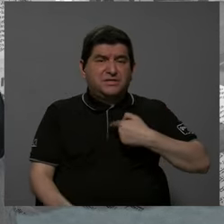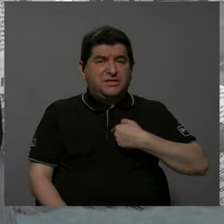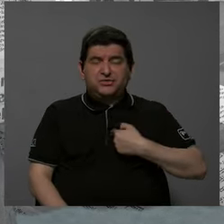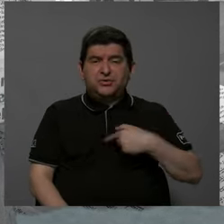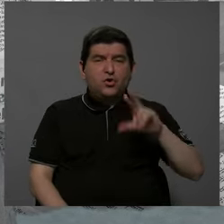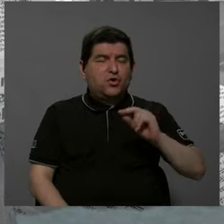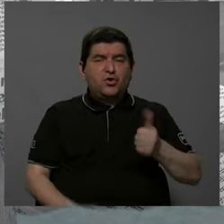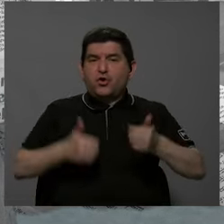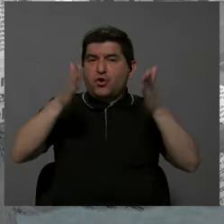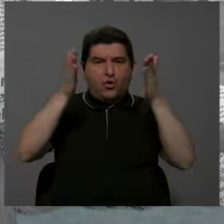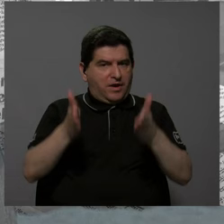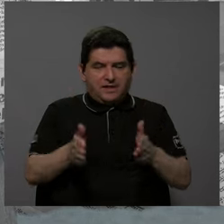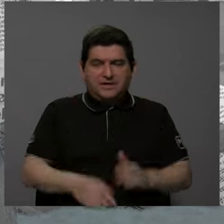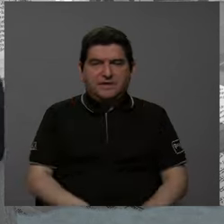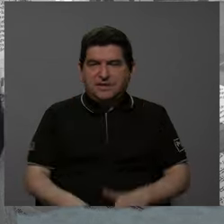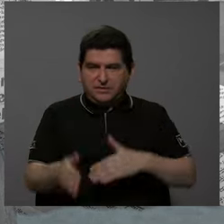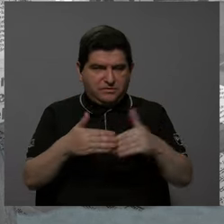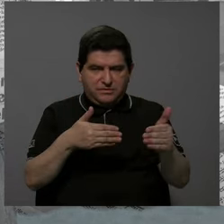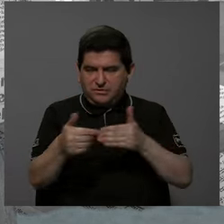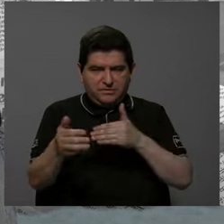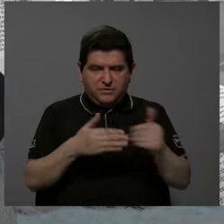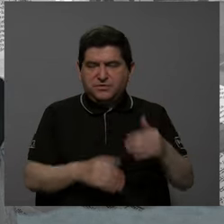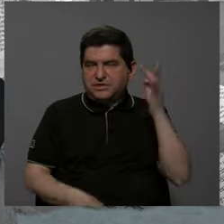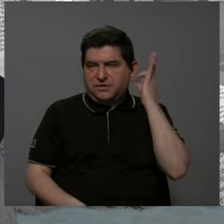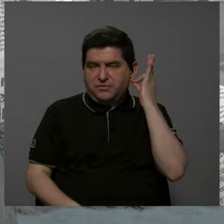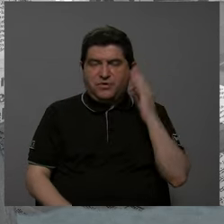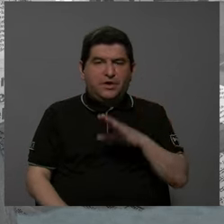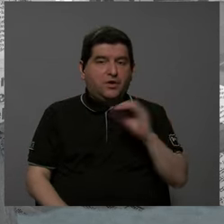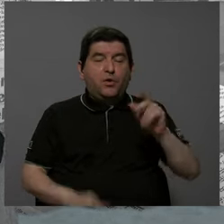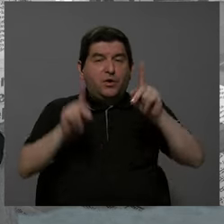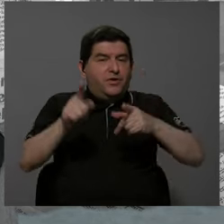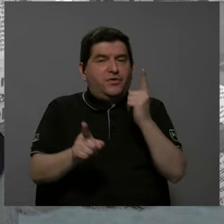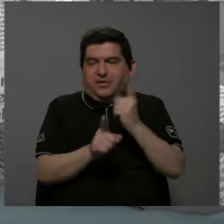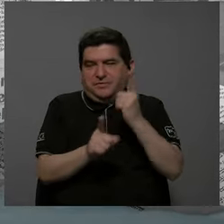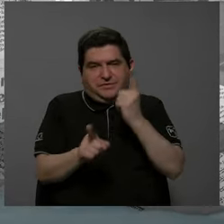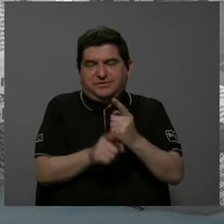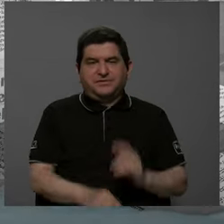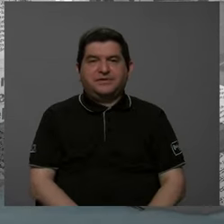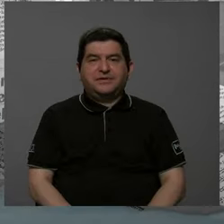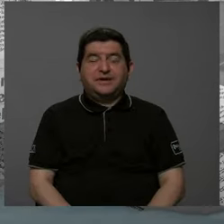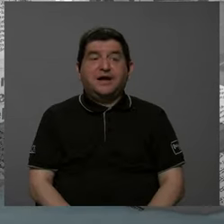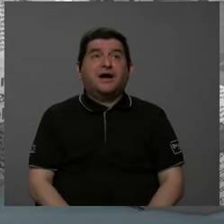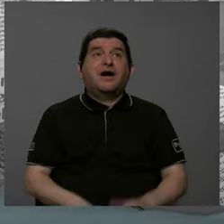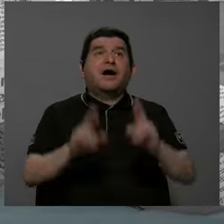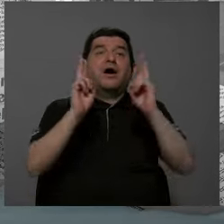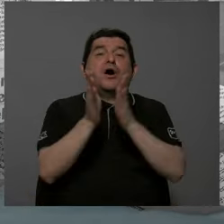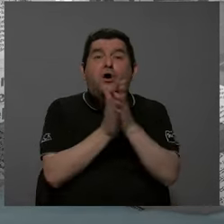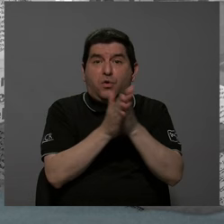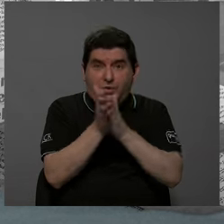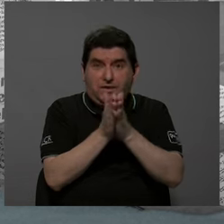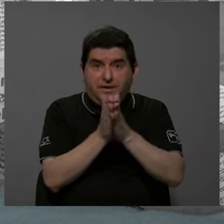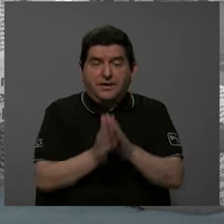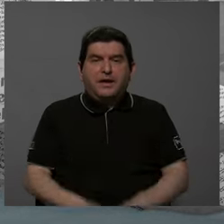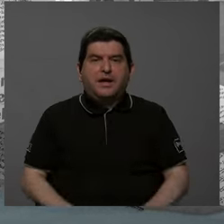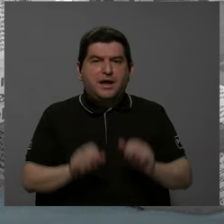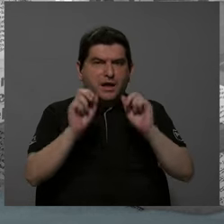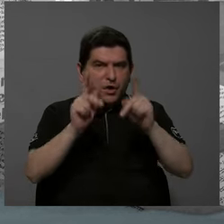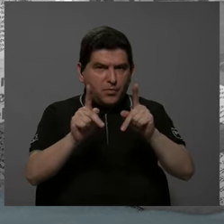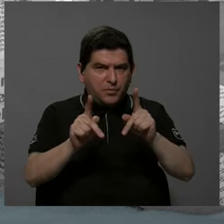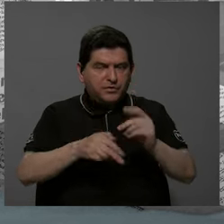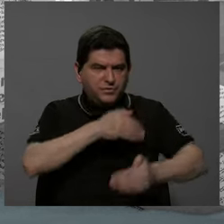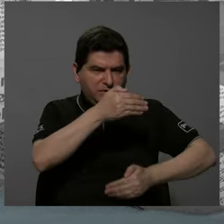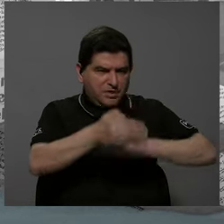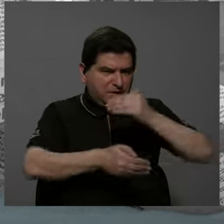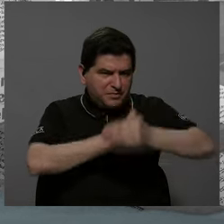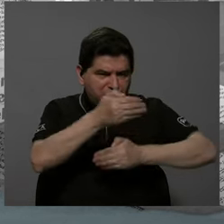candidata, aunque sea mujer, ni la persona indicada. Ojalá la aprovechen, porque en efecto es una oportunidad. Este proceso de la